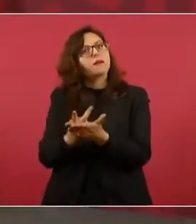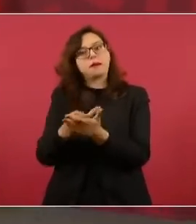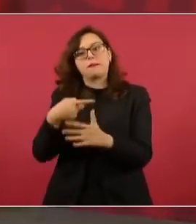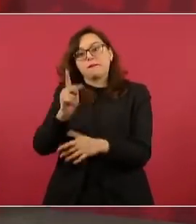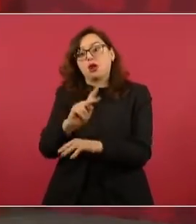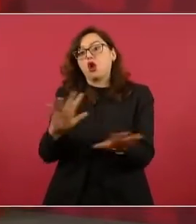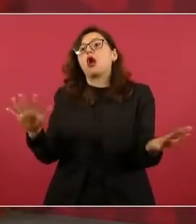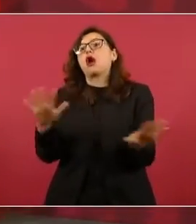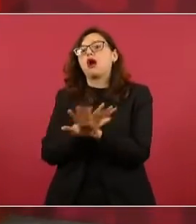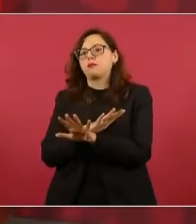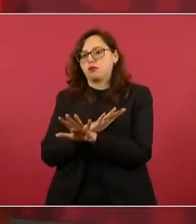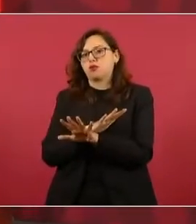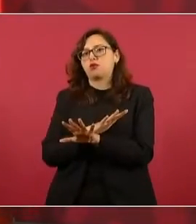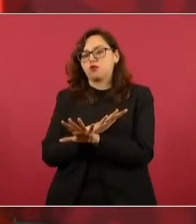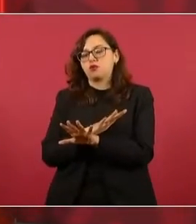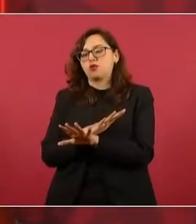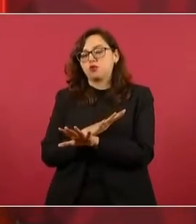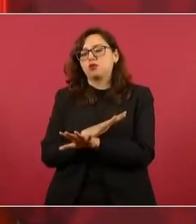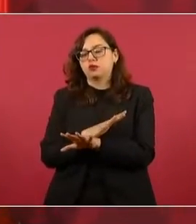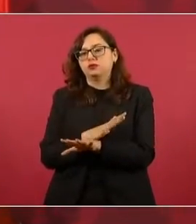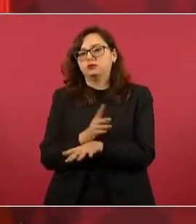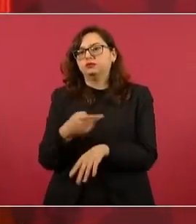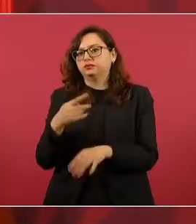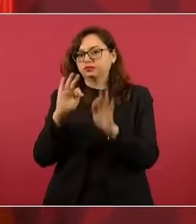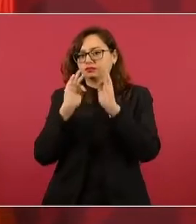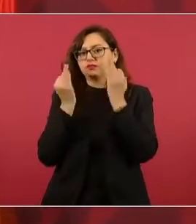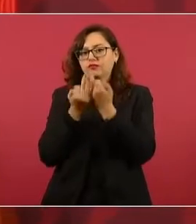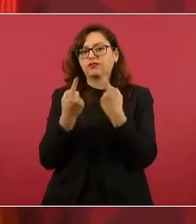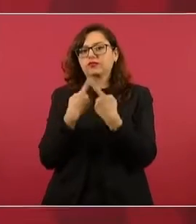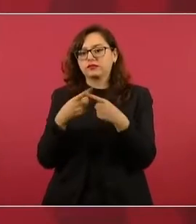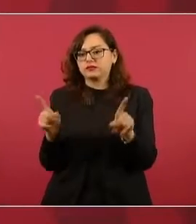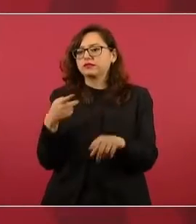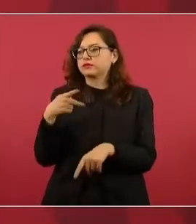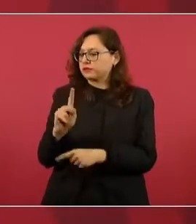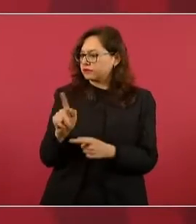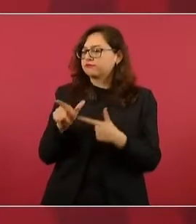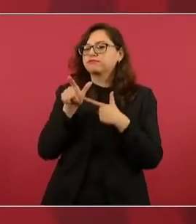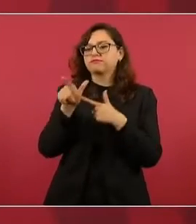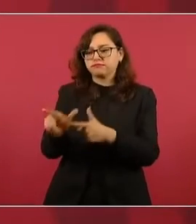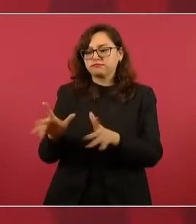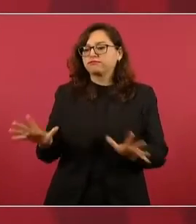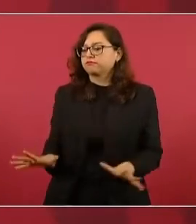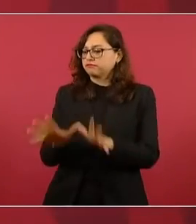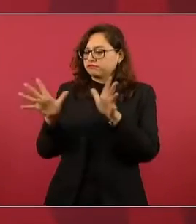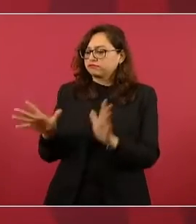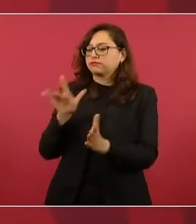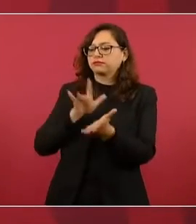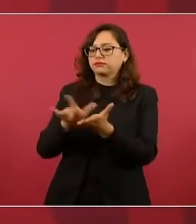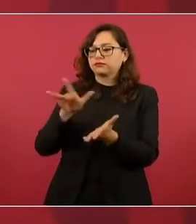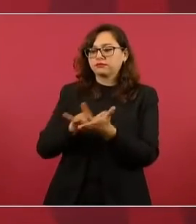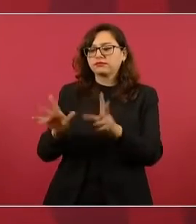todo lo relacionado con las bandas y